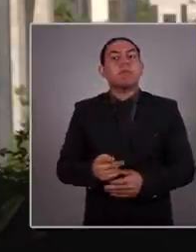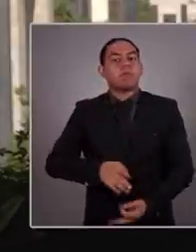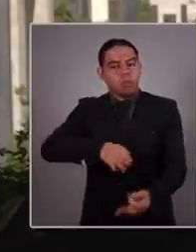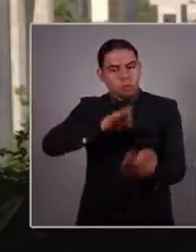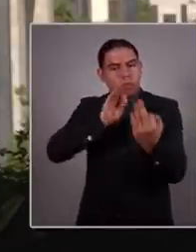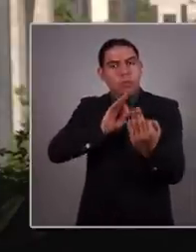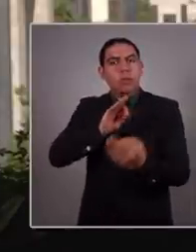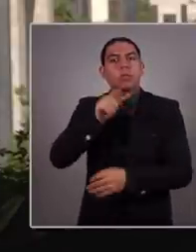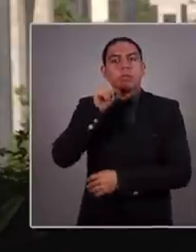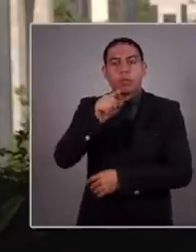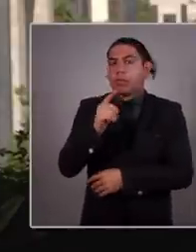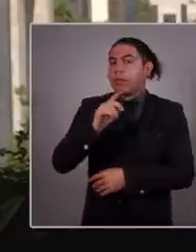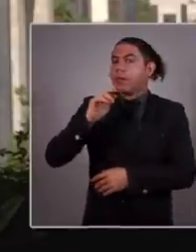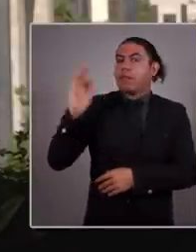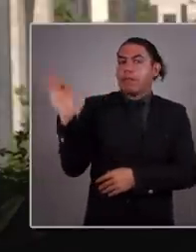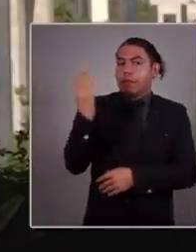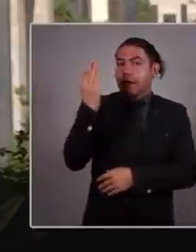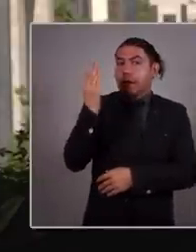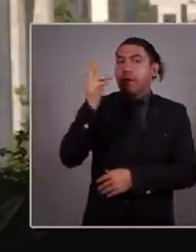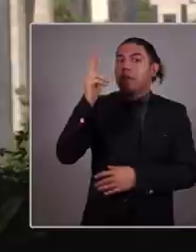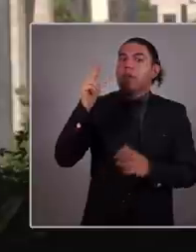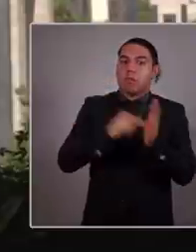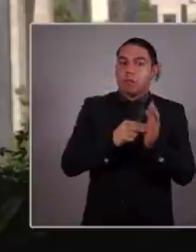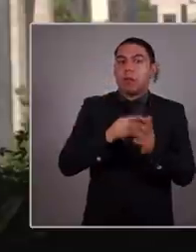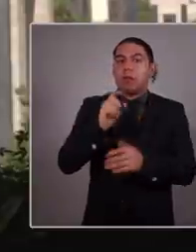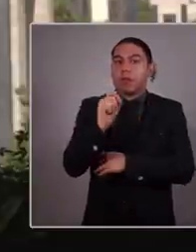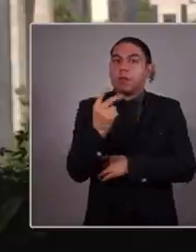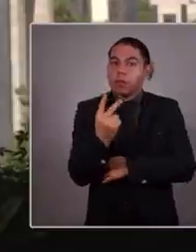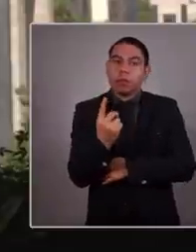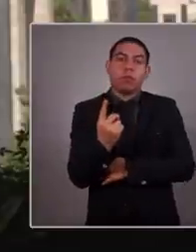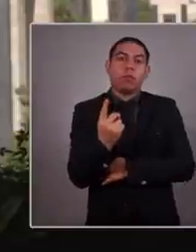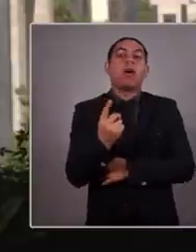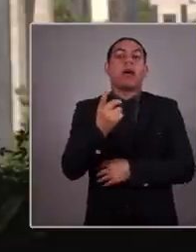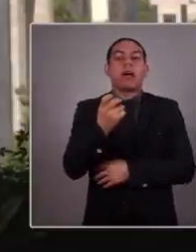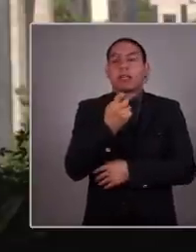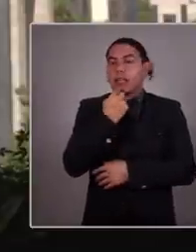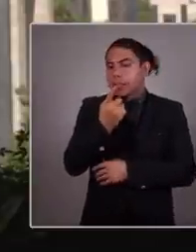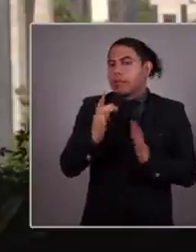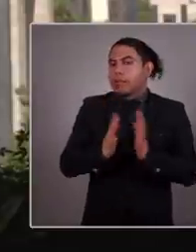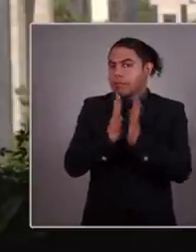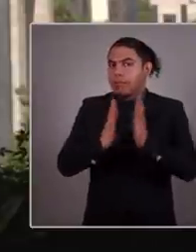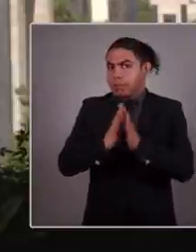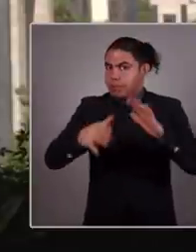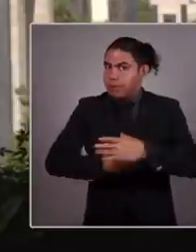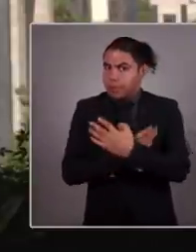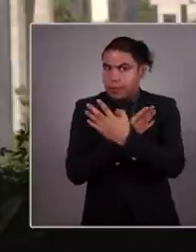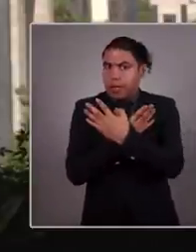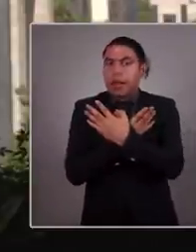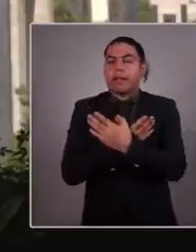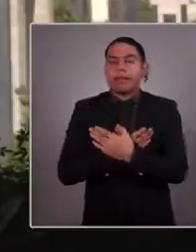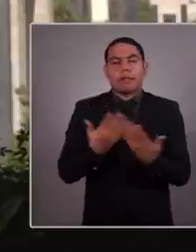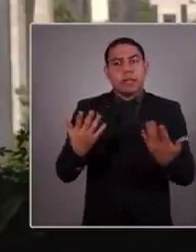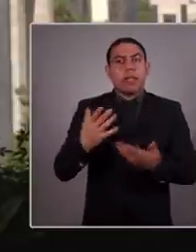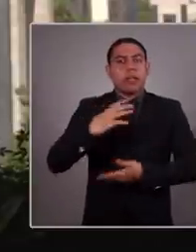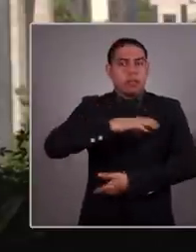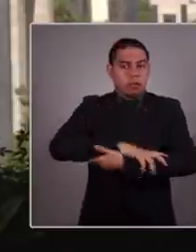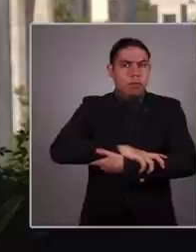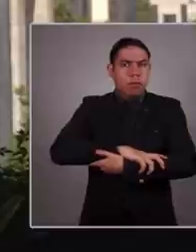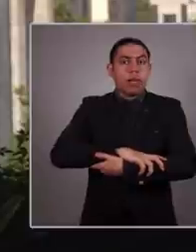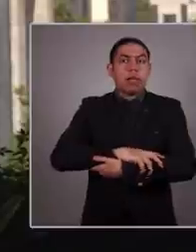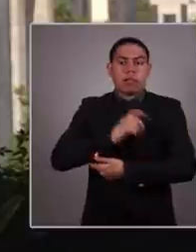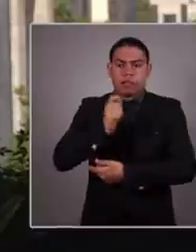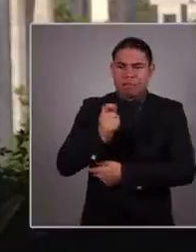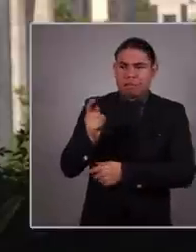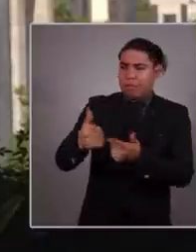De cara al proceso electoral federal de 2021, en Movimiento Ciudadano hemos decidido participar haciendo una gran alianza.